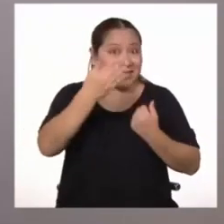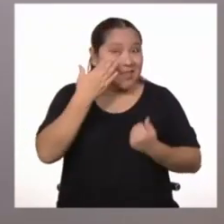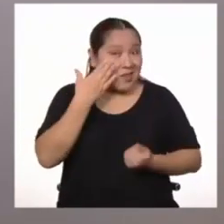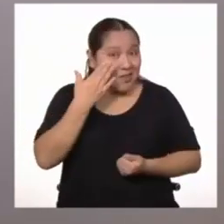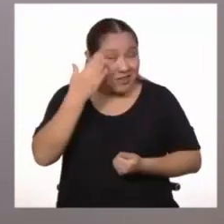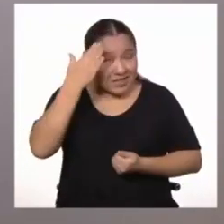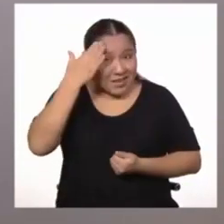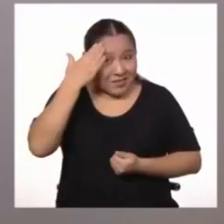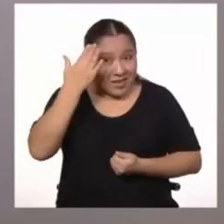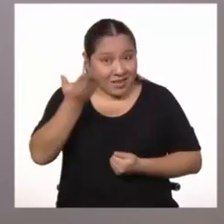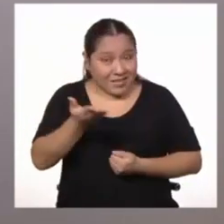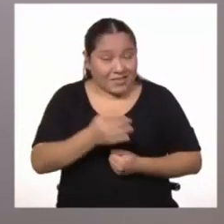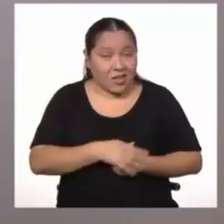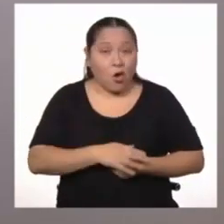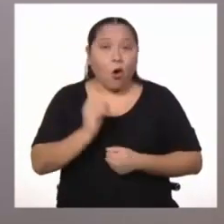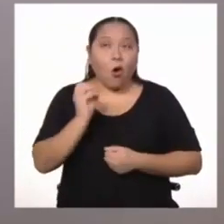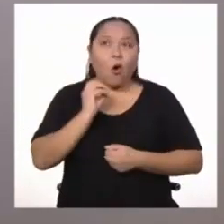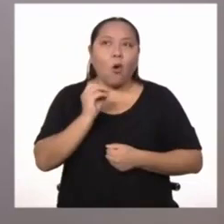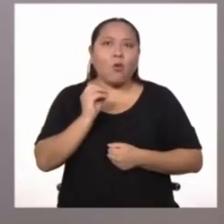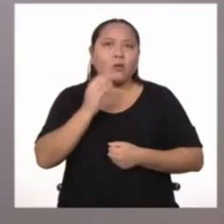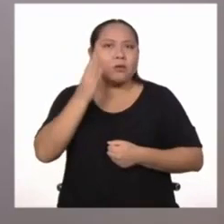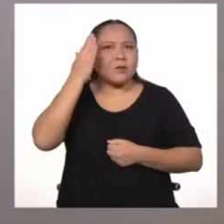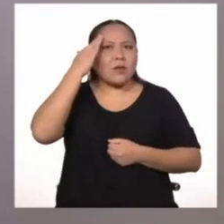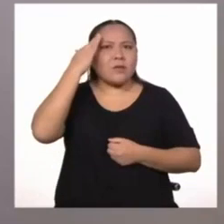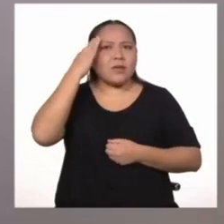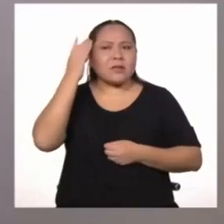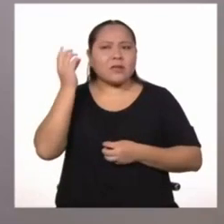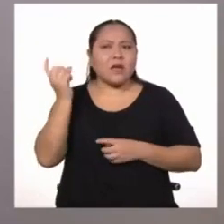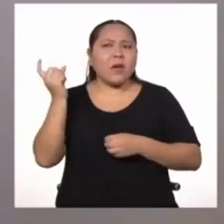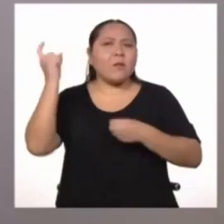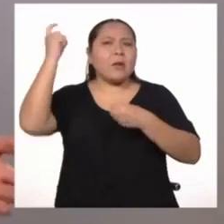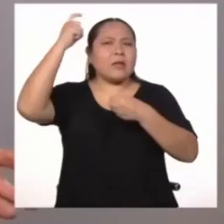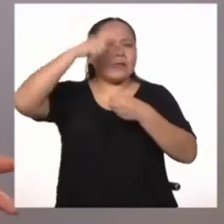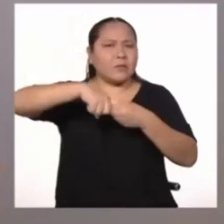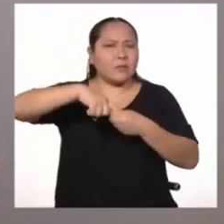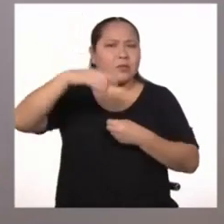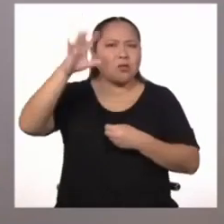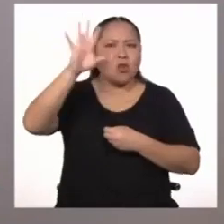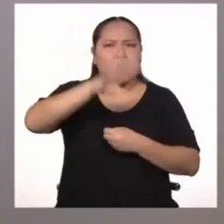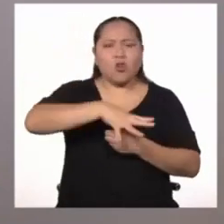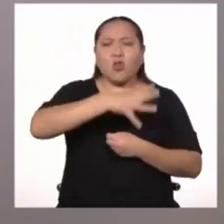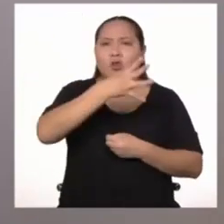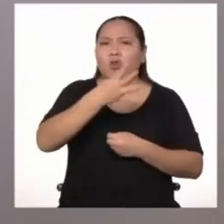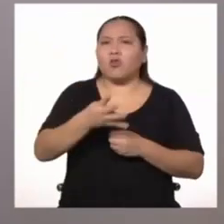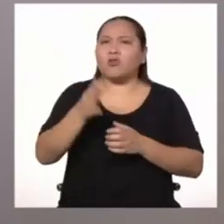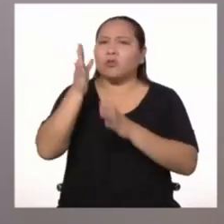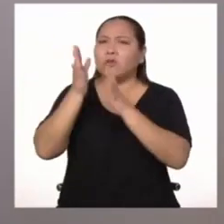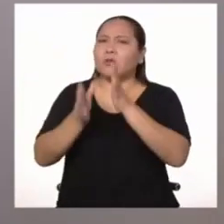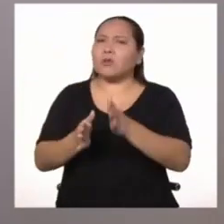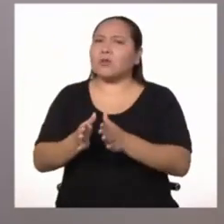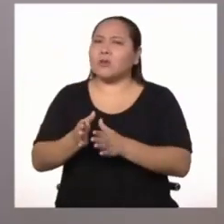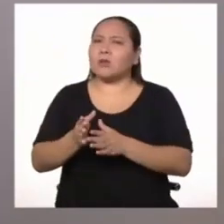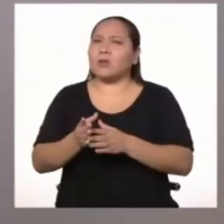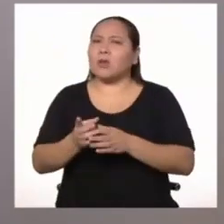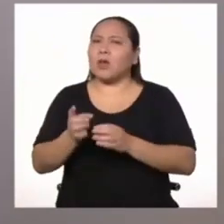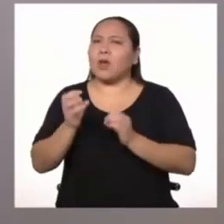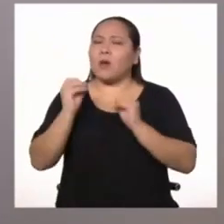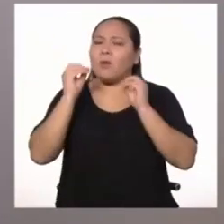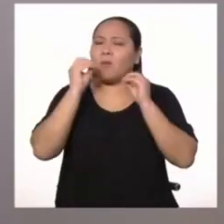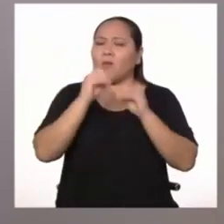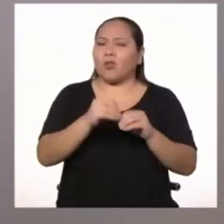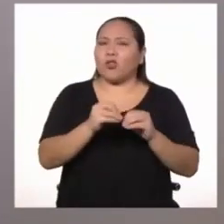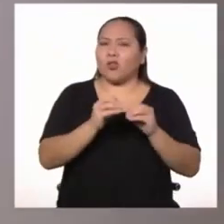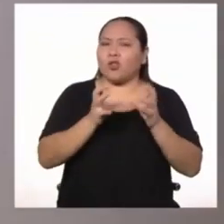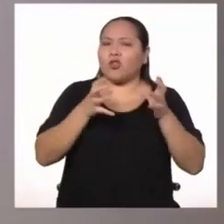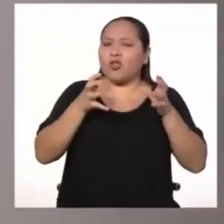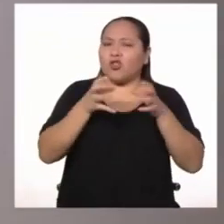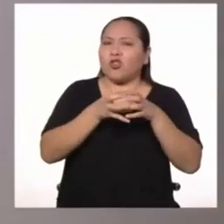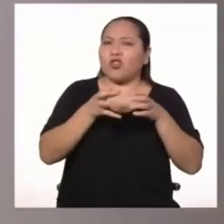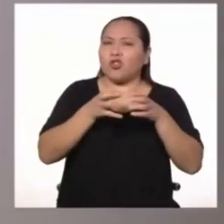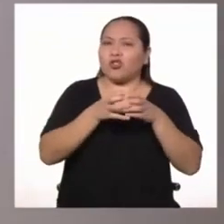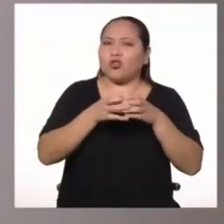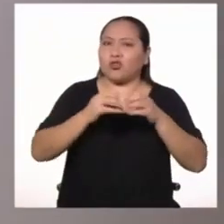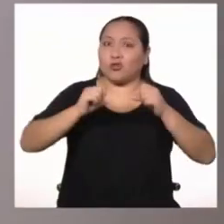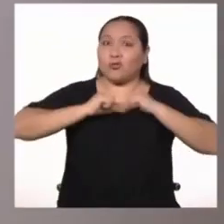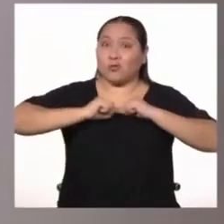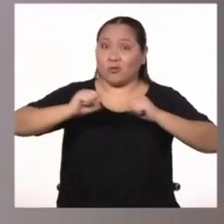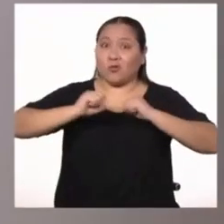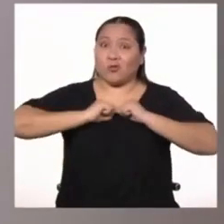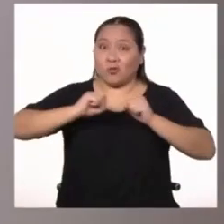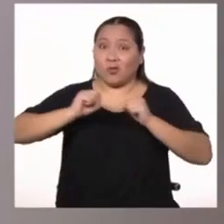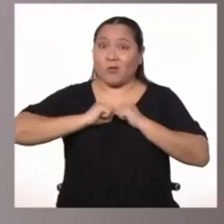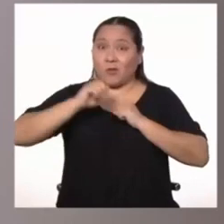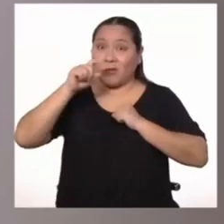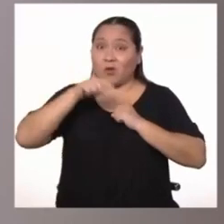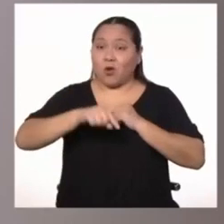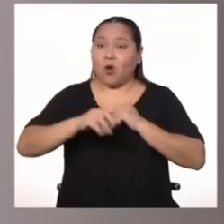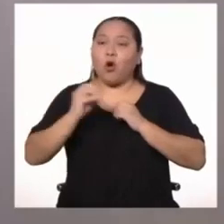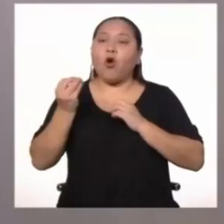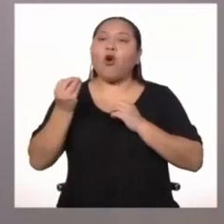sabían de la participación de los ingleses en, por ejemplo, la formación de los clubes deportivos en Perú? ¿O su papel en la